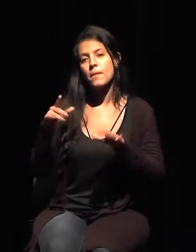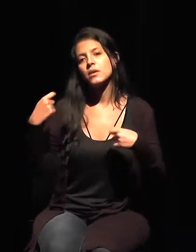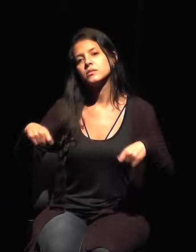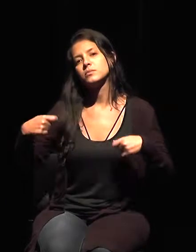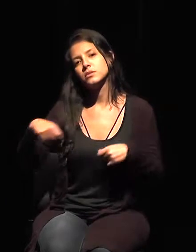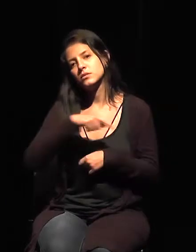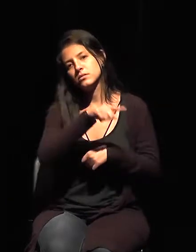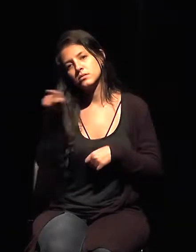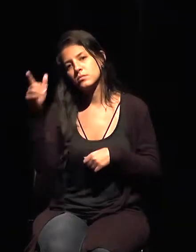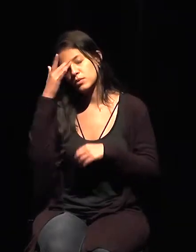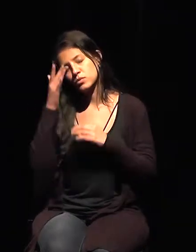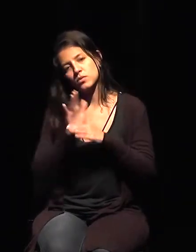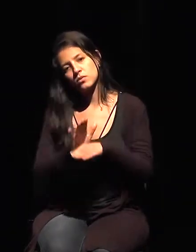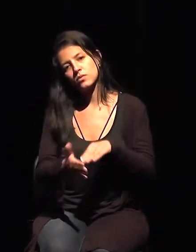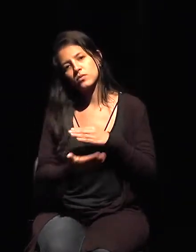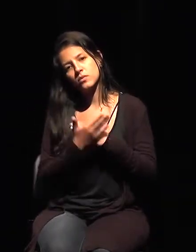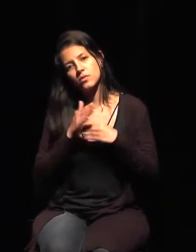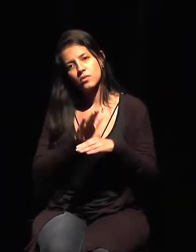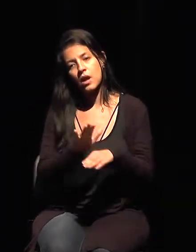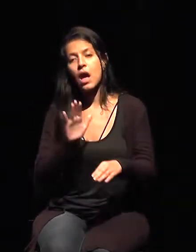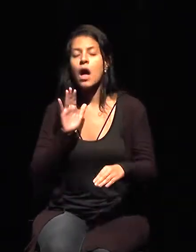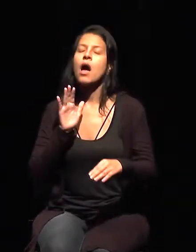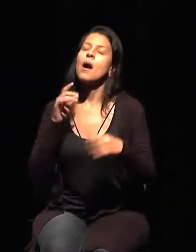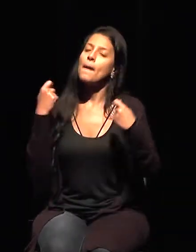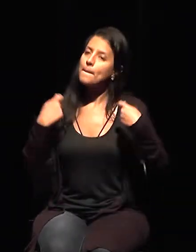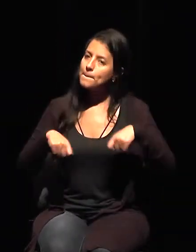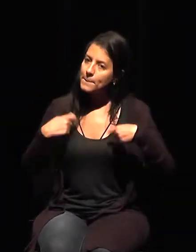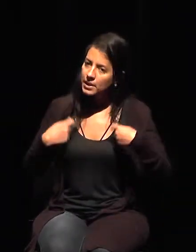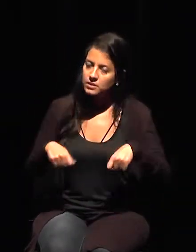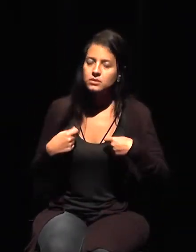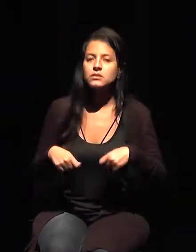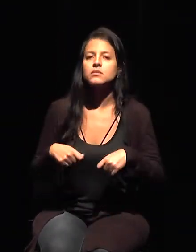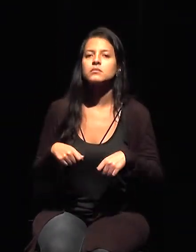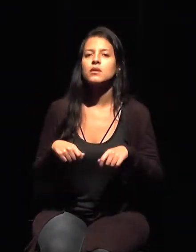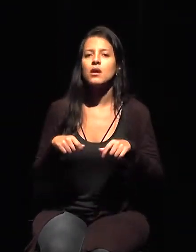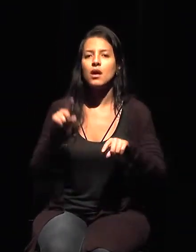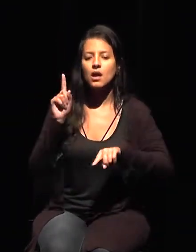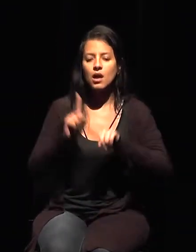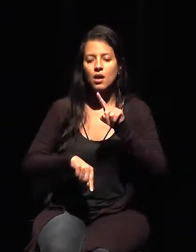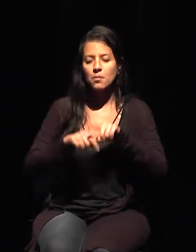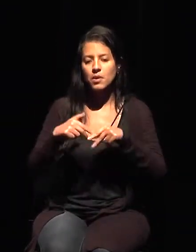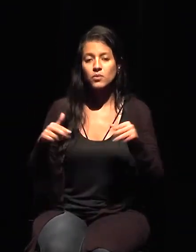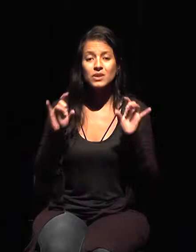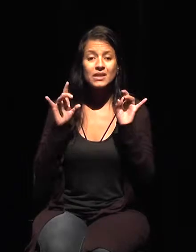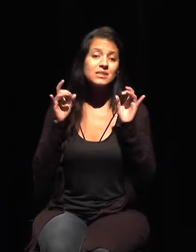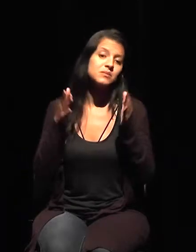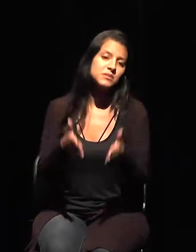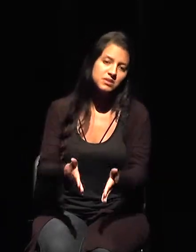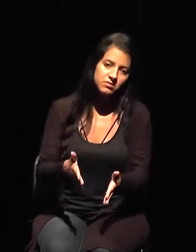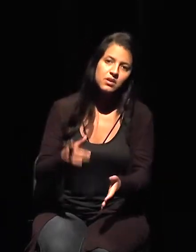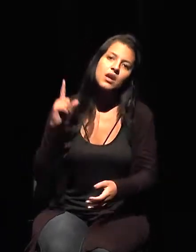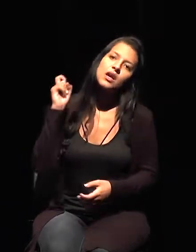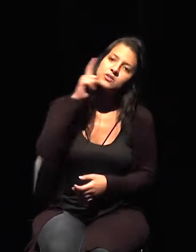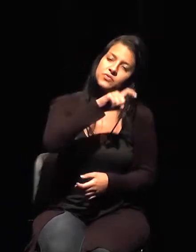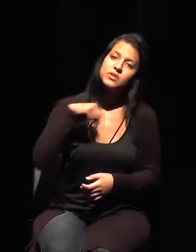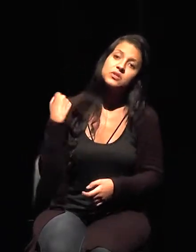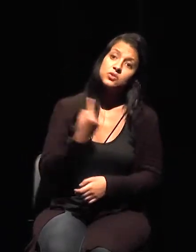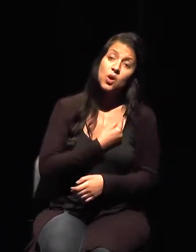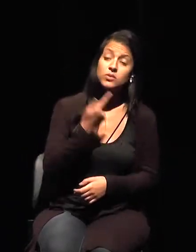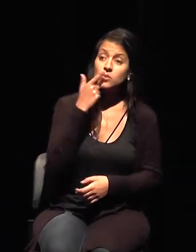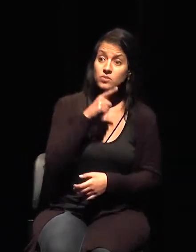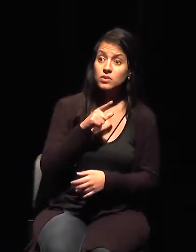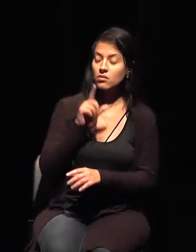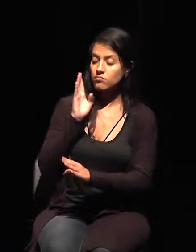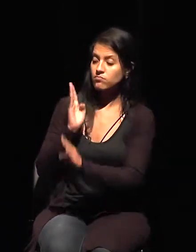es una mercancía muy específica, es muy difícil conseguir incautarlo, por ejemplo, medicamentos, contamos con la